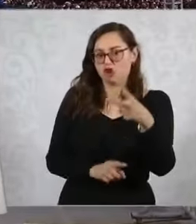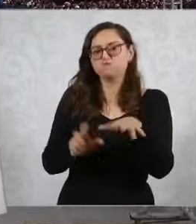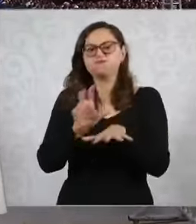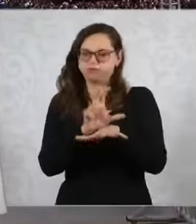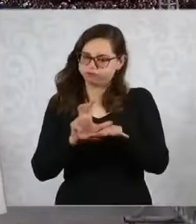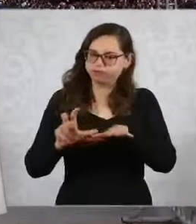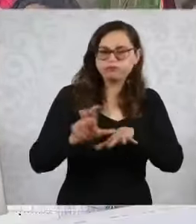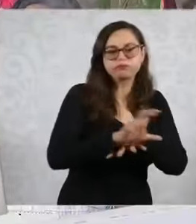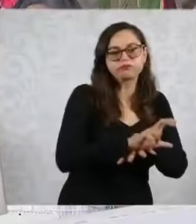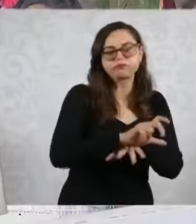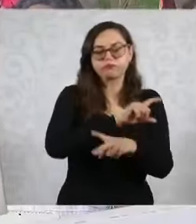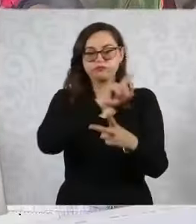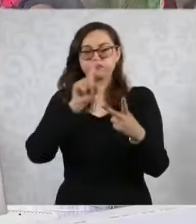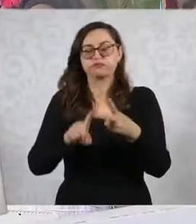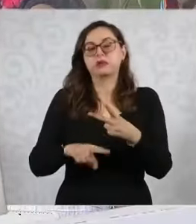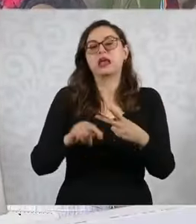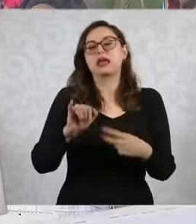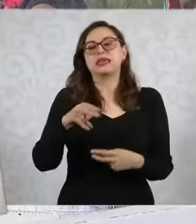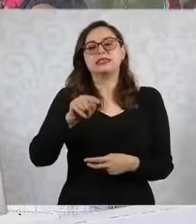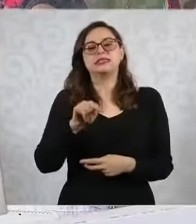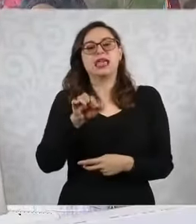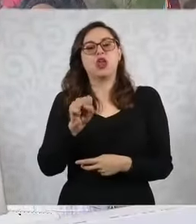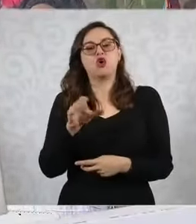Ya funciona el Tren Maya.